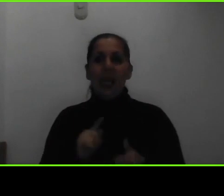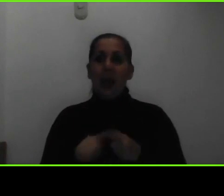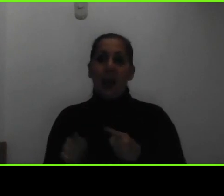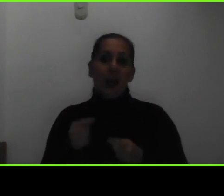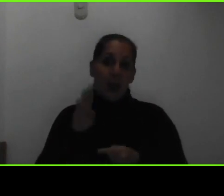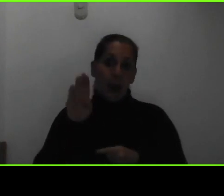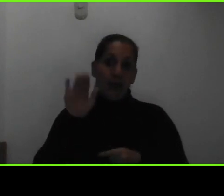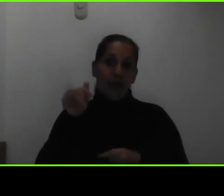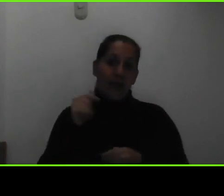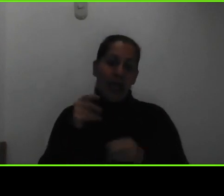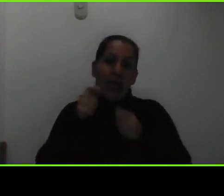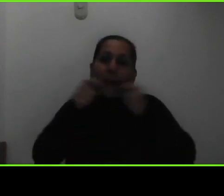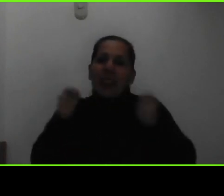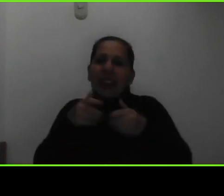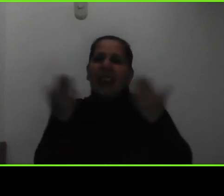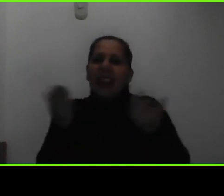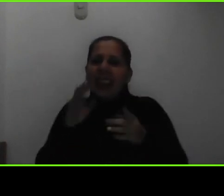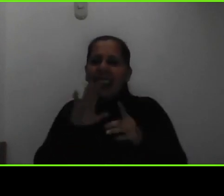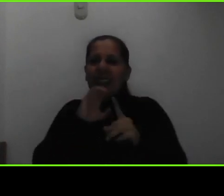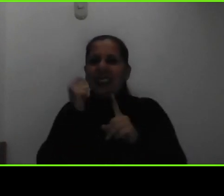es situación socioeconómica